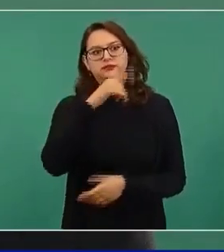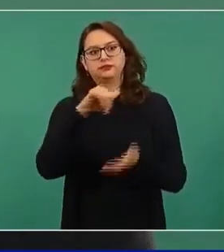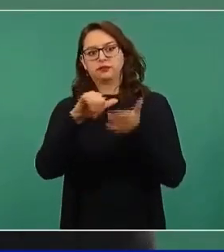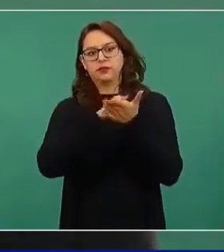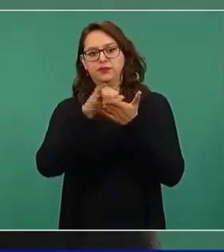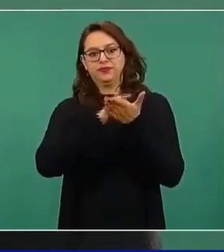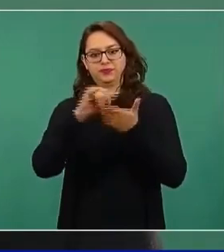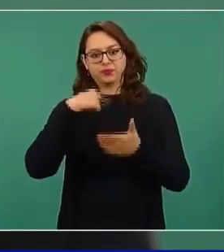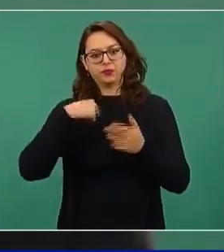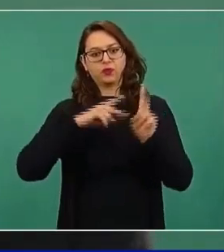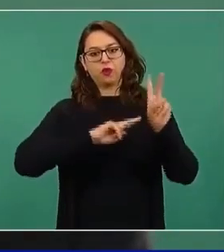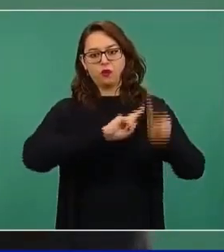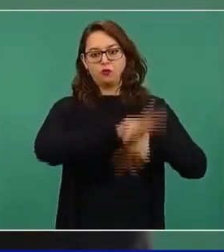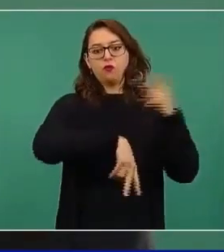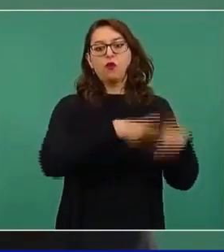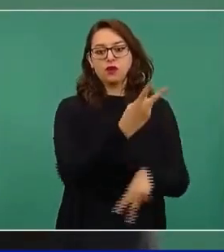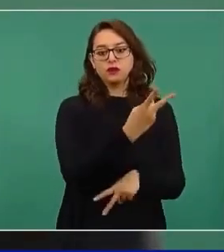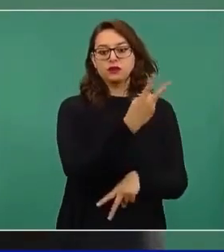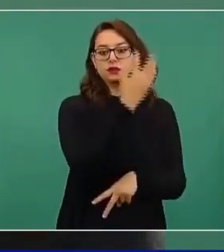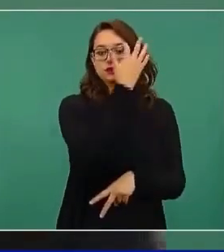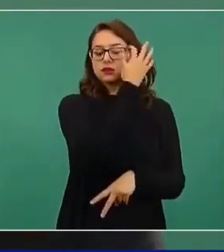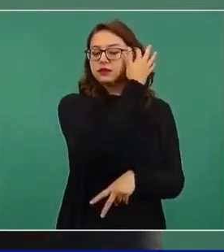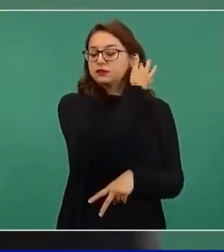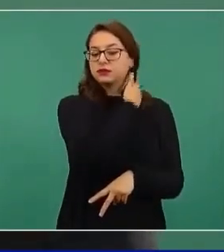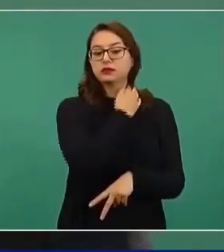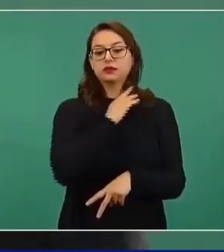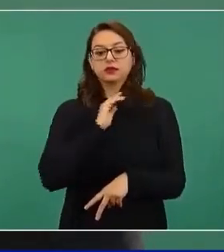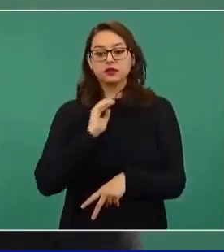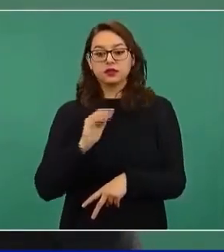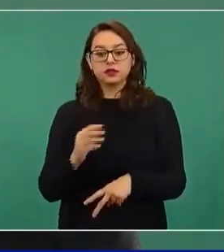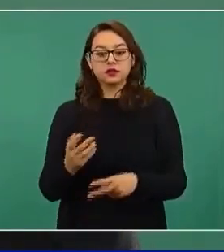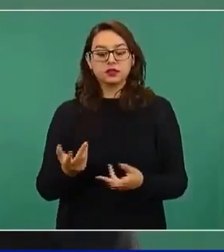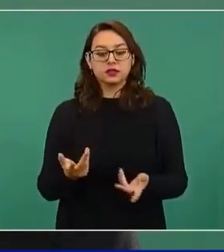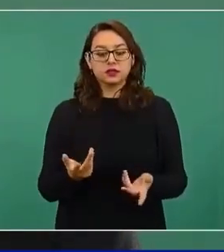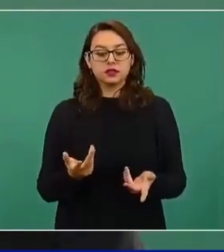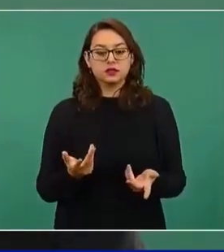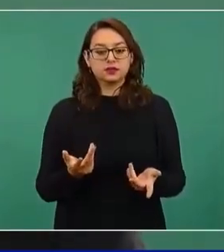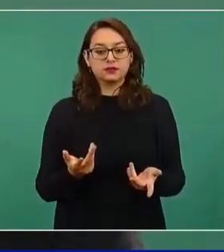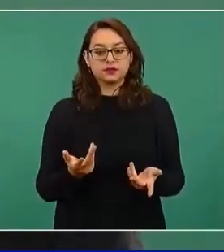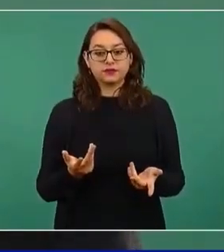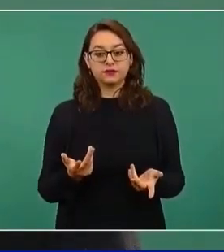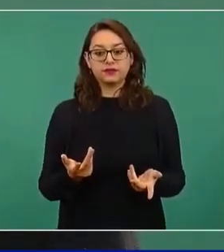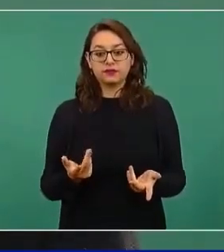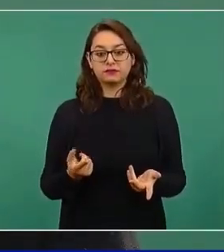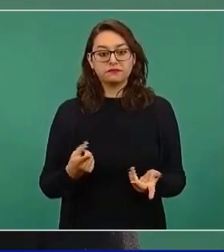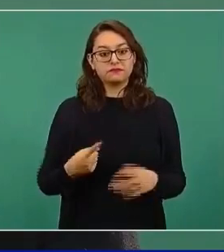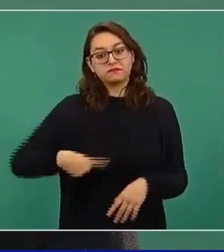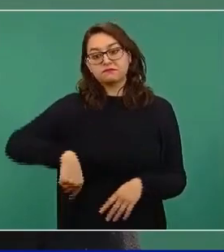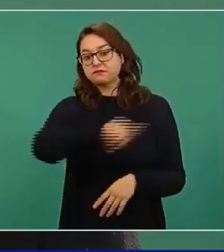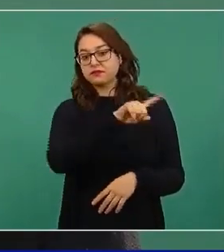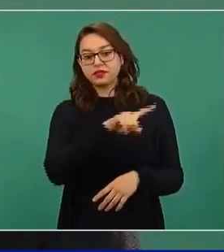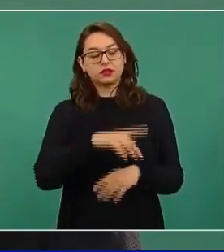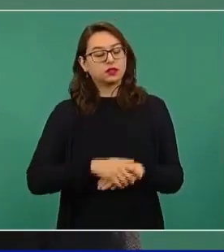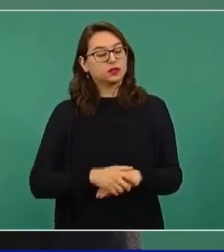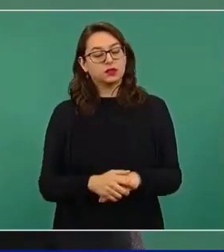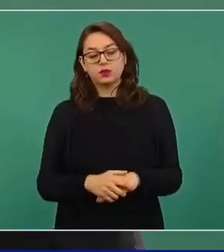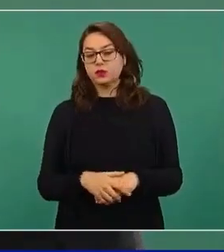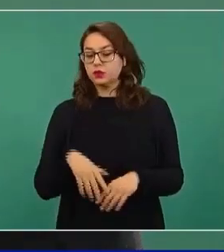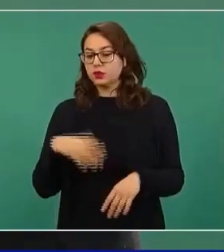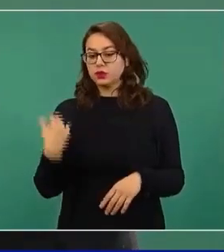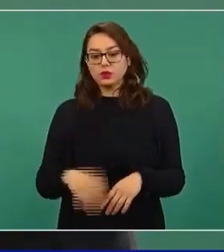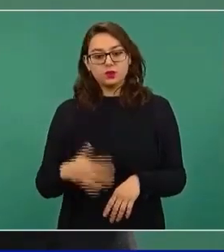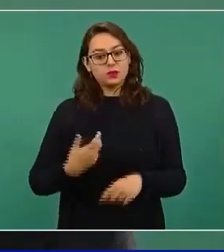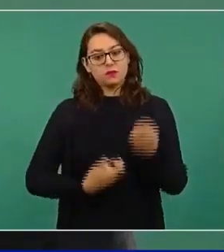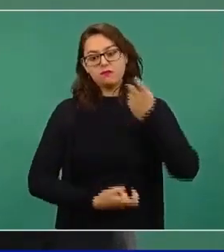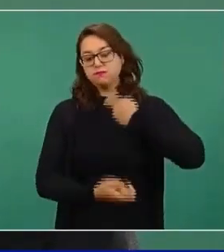con su guerra sucia, de